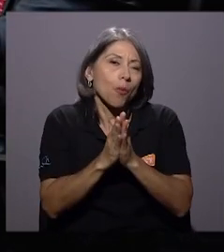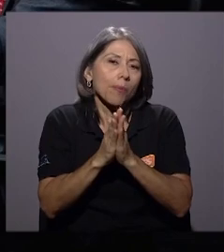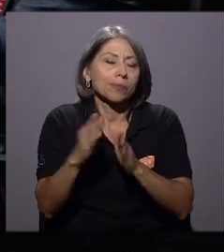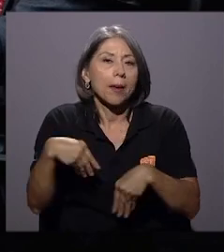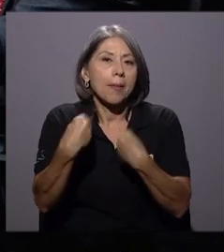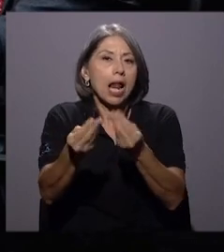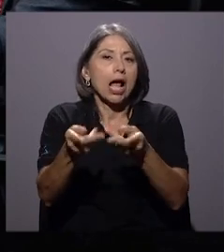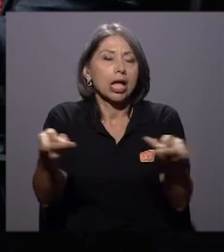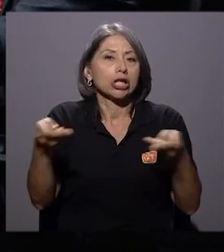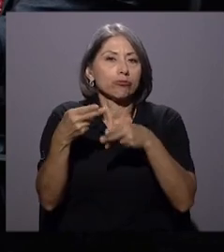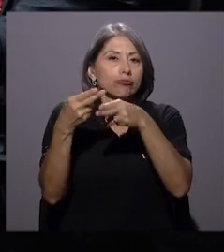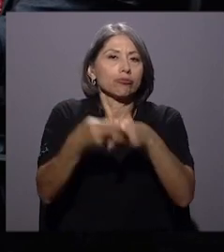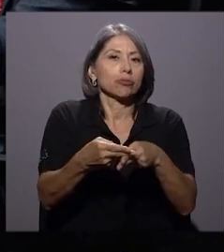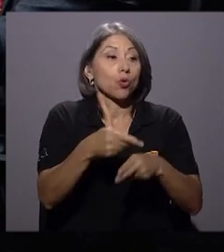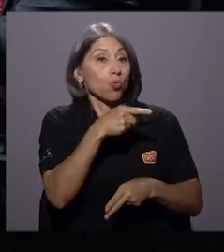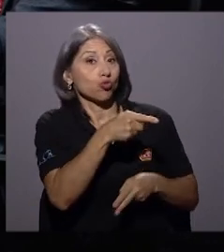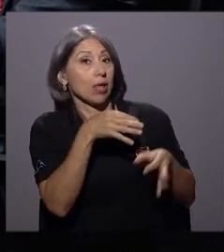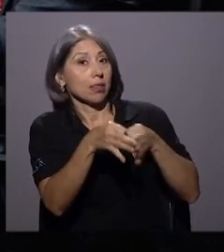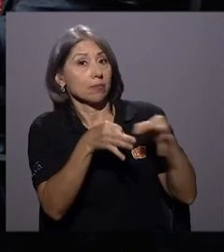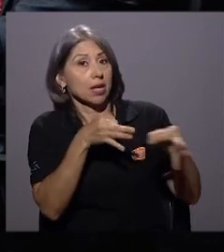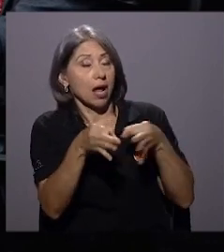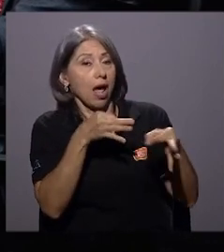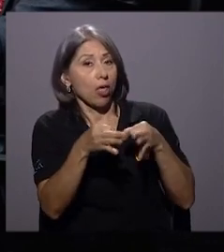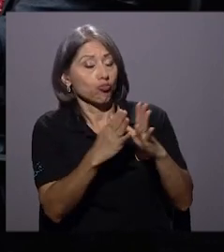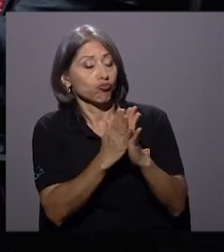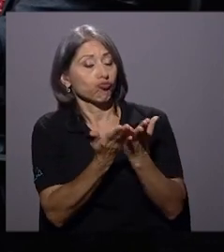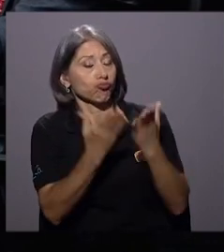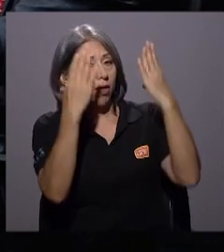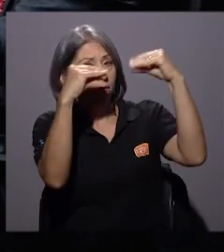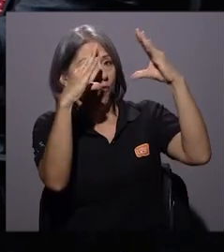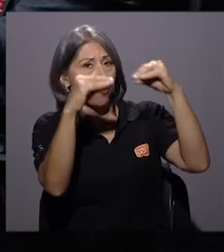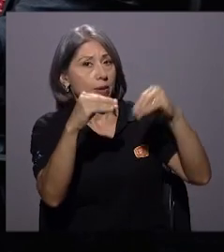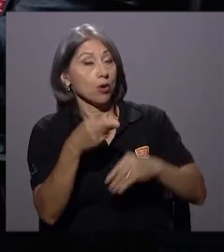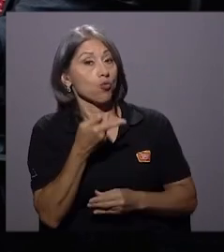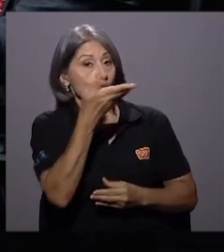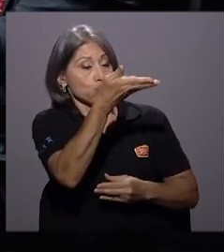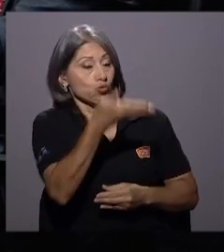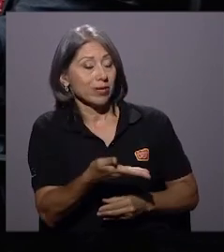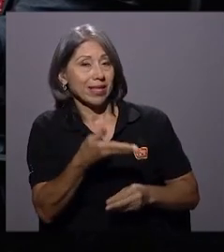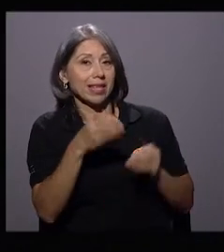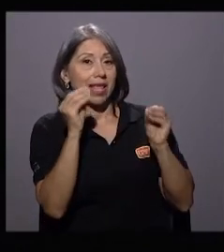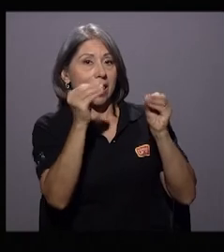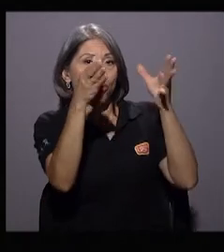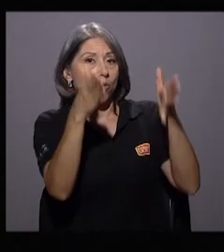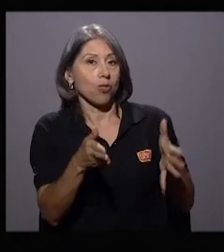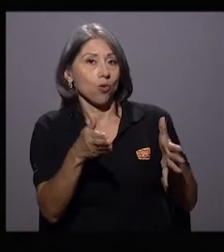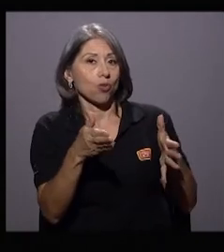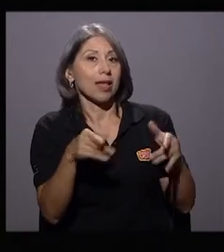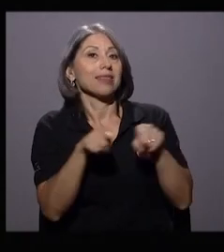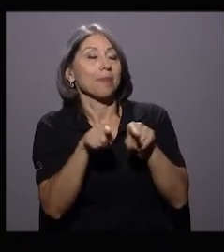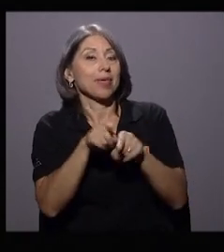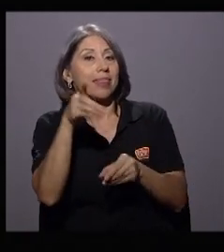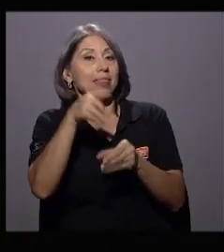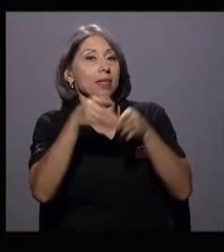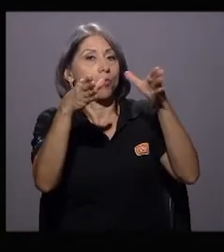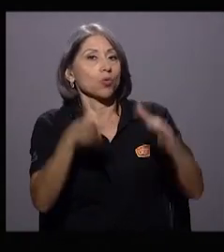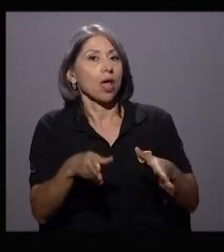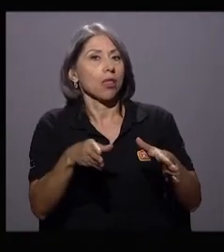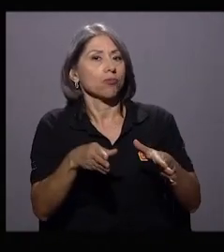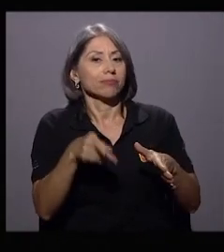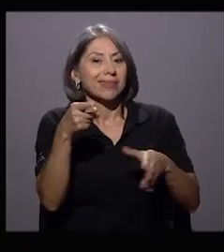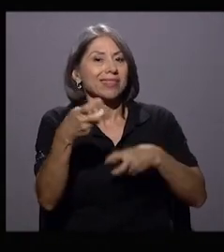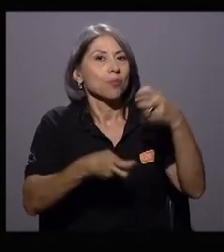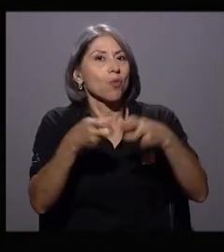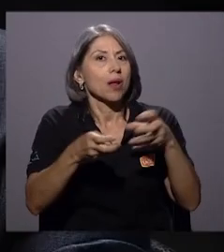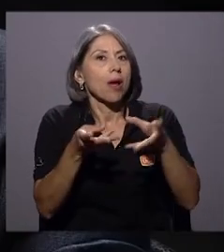una excelente descripción de lo que dice el informe. Ahora, como educador, pero también, por supuesto, como diputado, ¿cómo hacemos para resolver ese